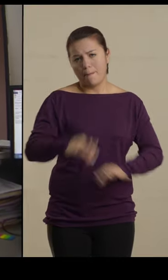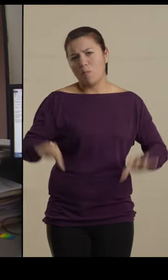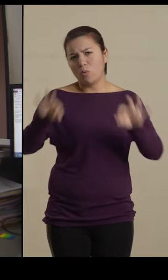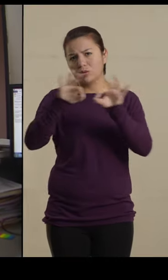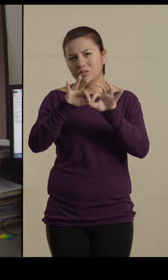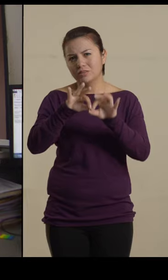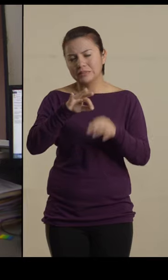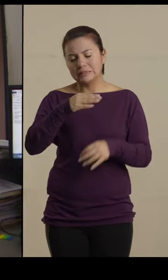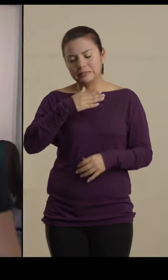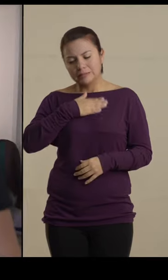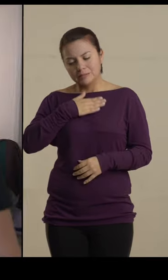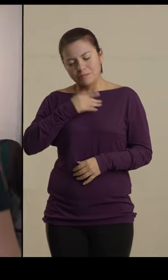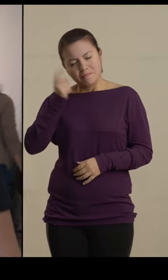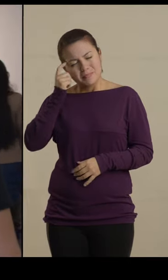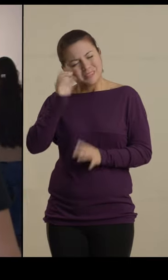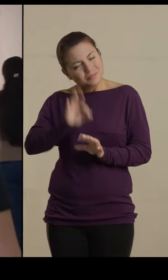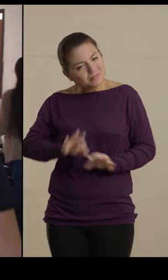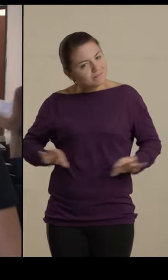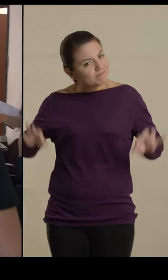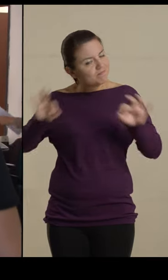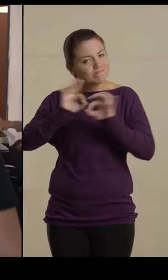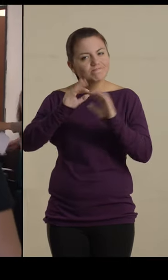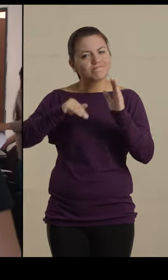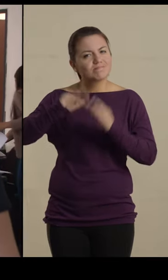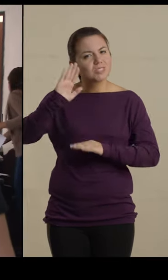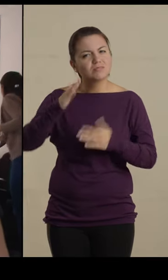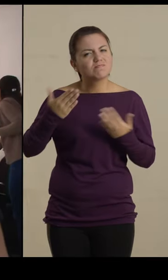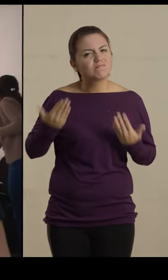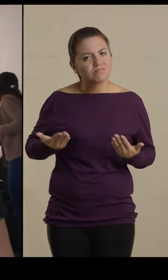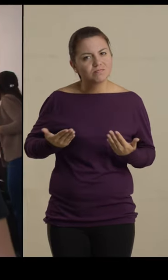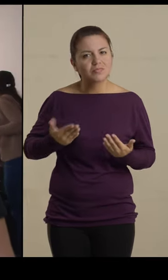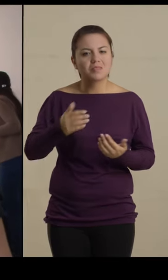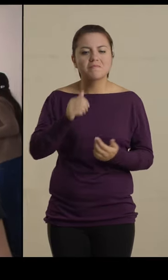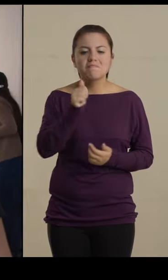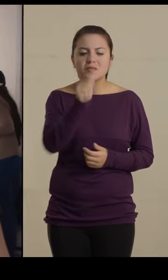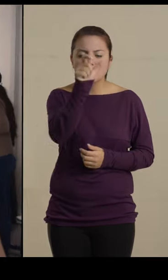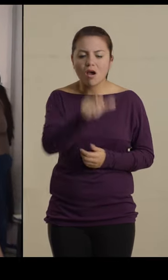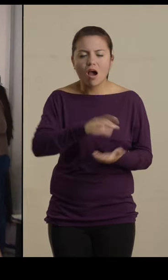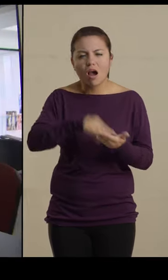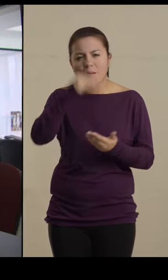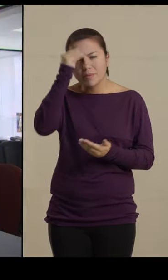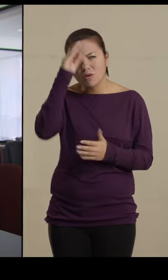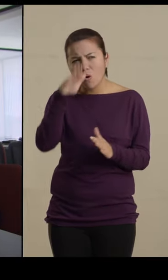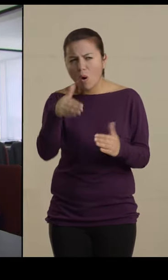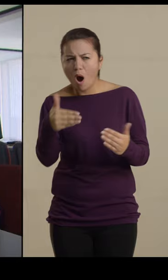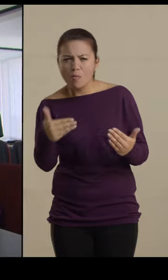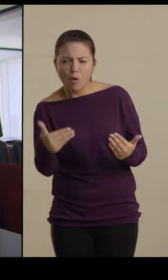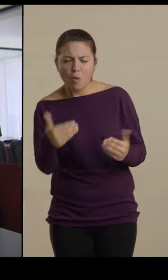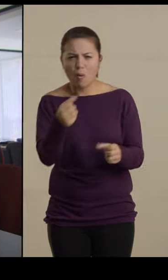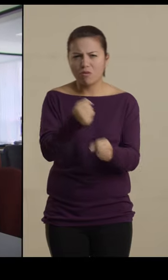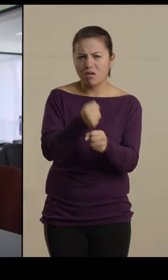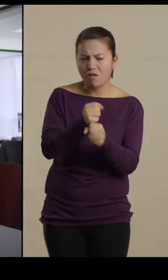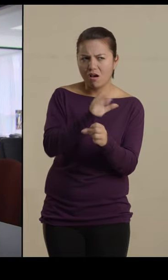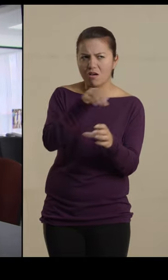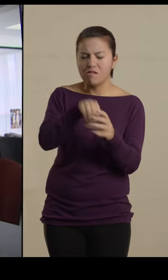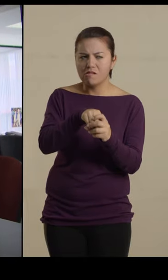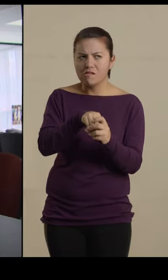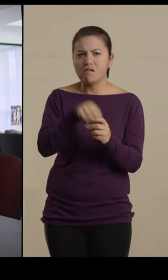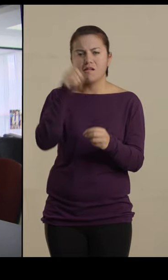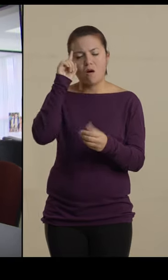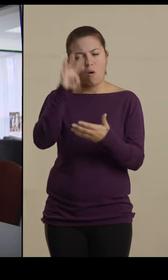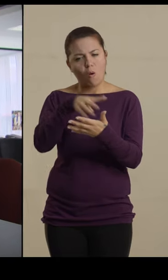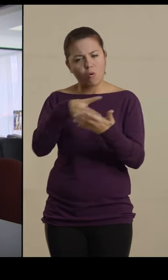para nosotros el valor agregado de estas prácticas es aprender a ser trabajador, a cumplir un horario, a tener